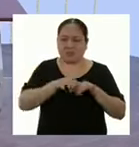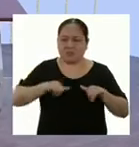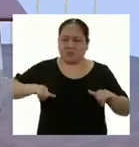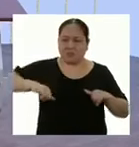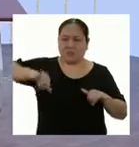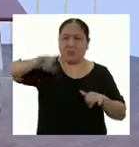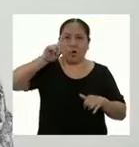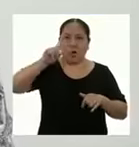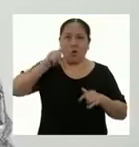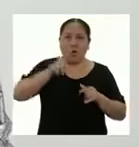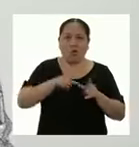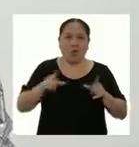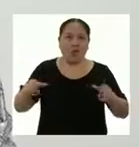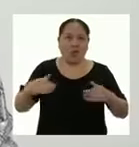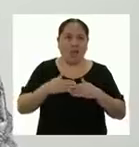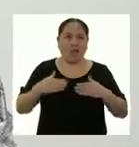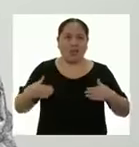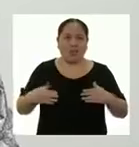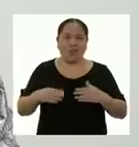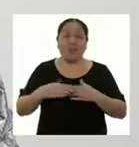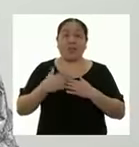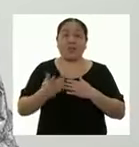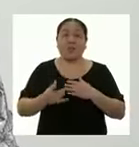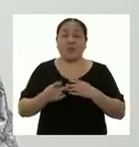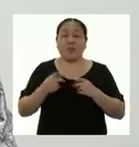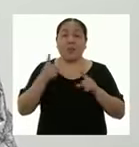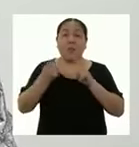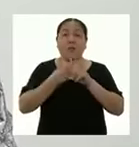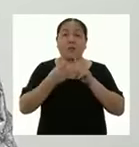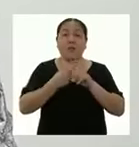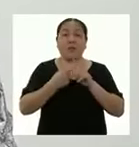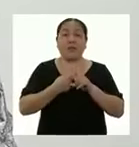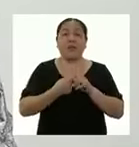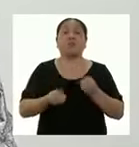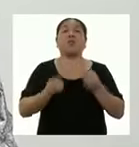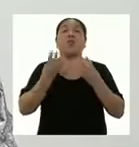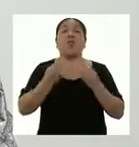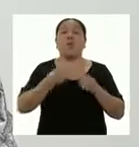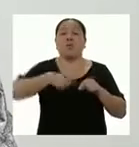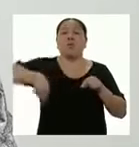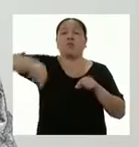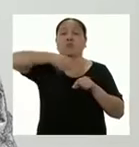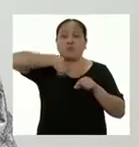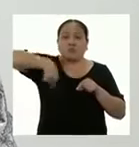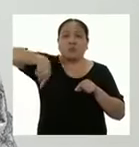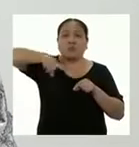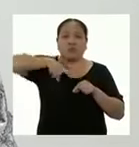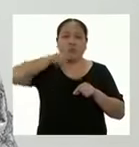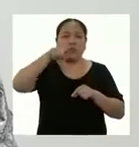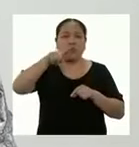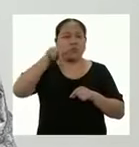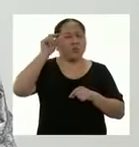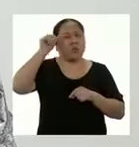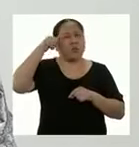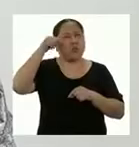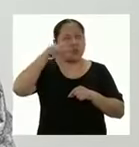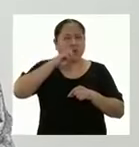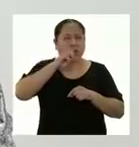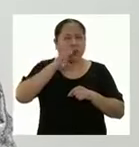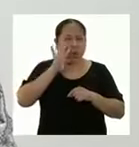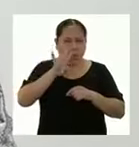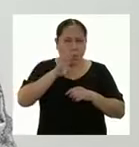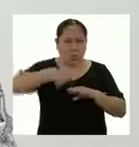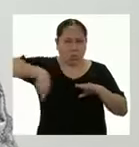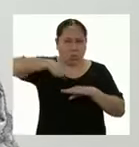de uno de los lados. Y luego multiplicas el perímetro por la cantidad de veces que le das la vuelta, que me parece recordar que son cuatro.